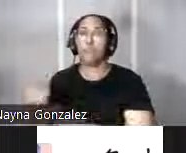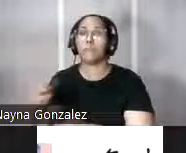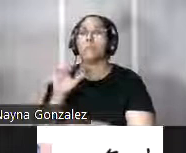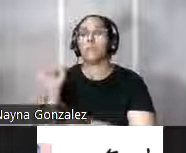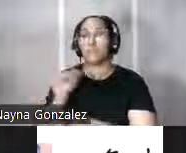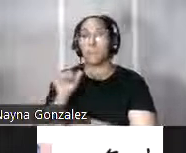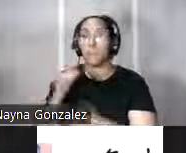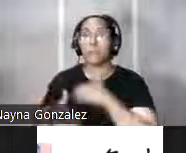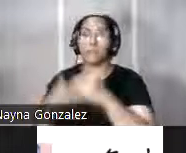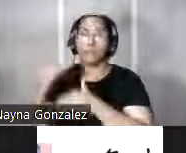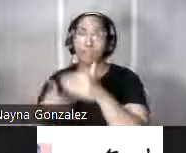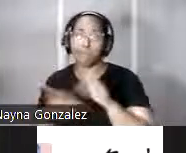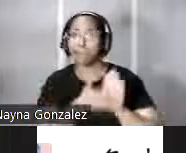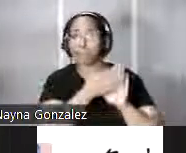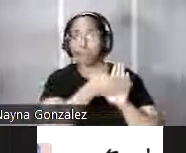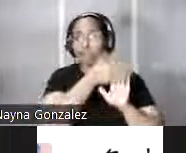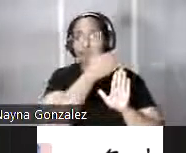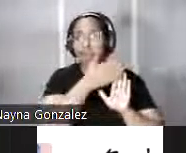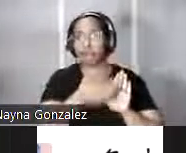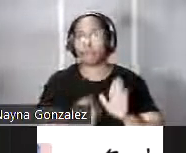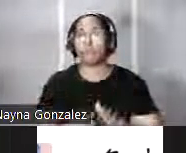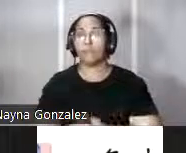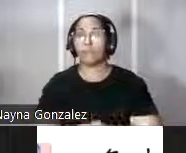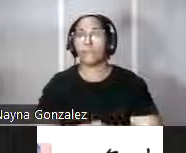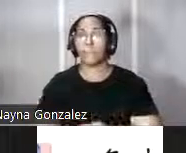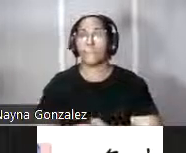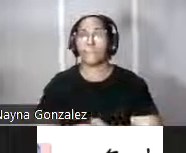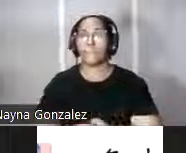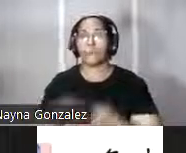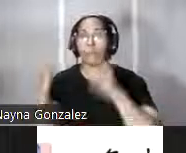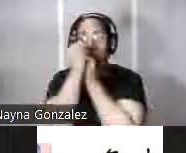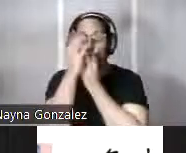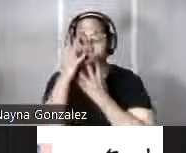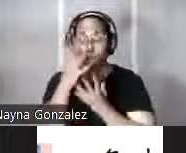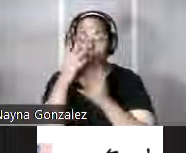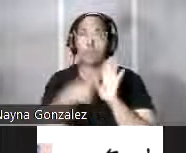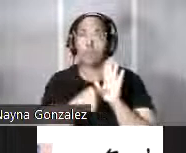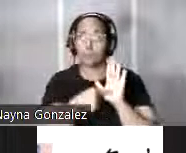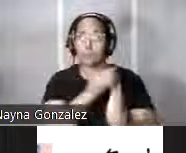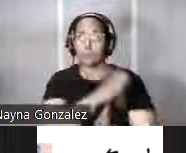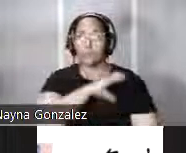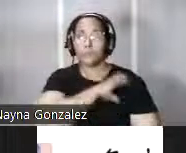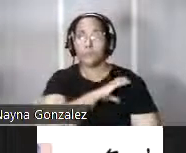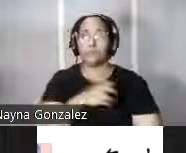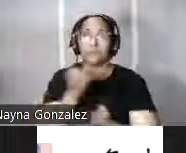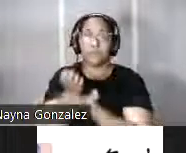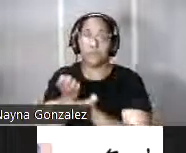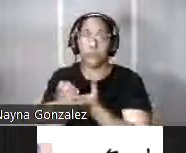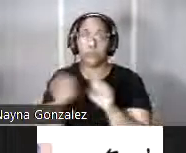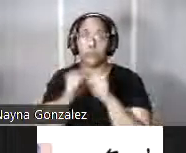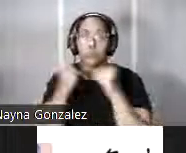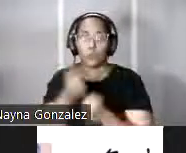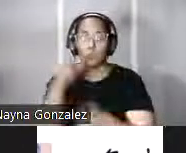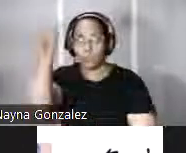elaboró un informe que mostraba las características económicas sociales y